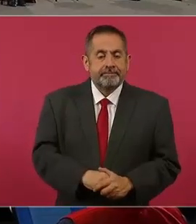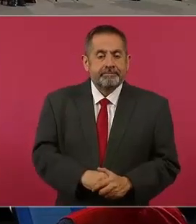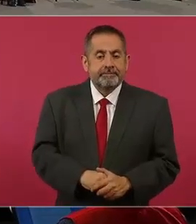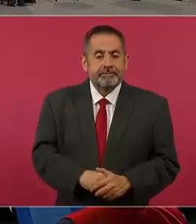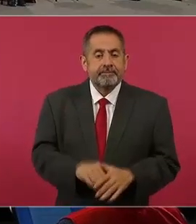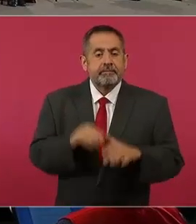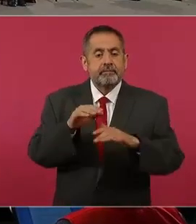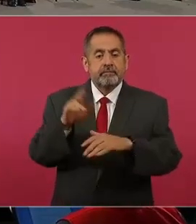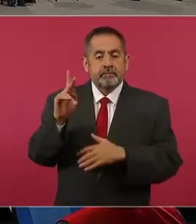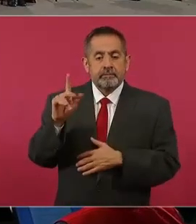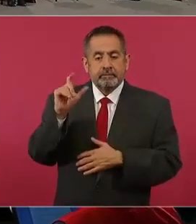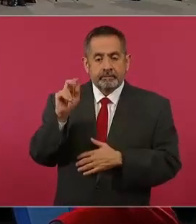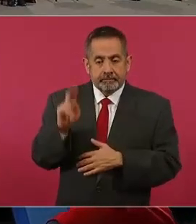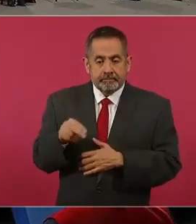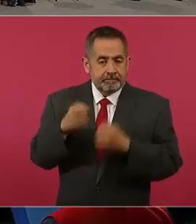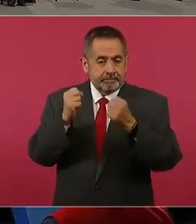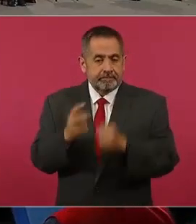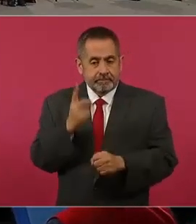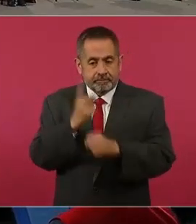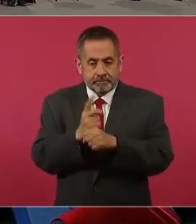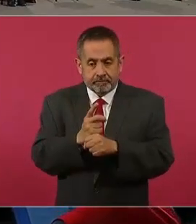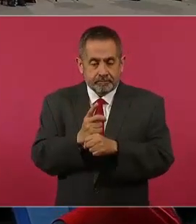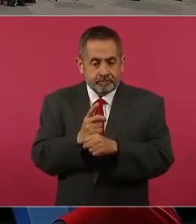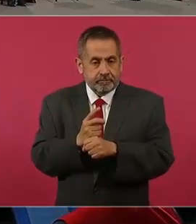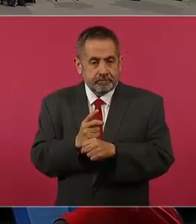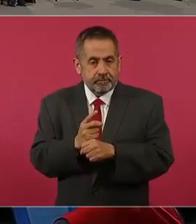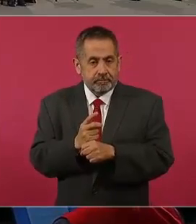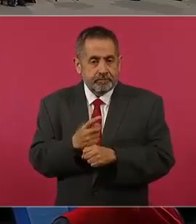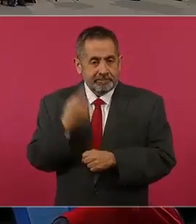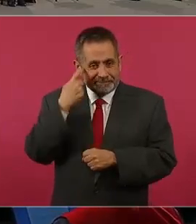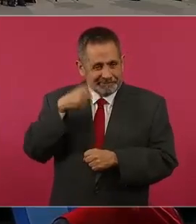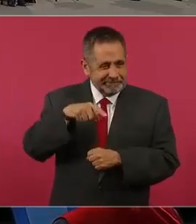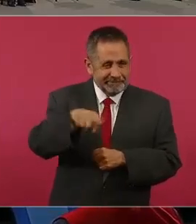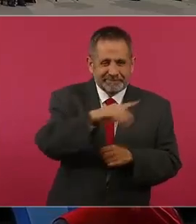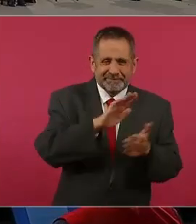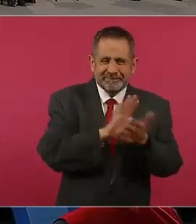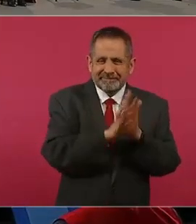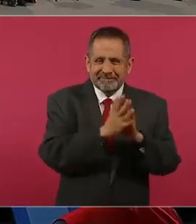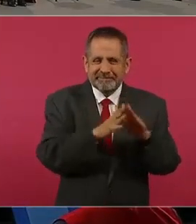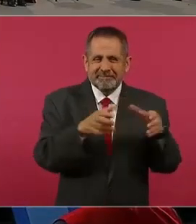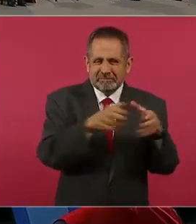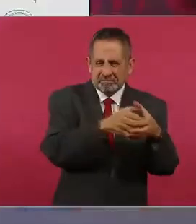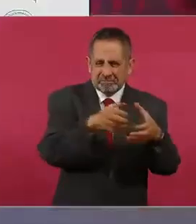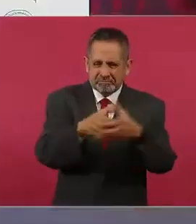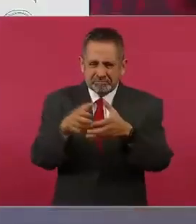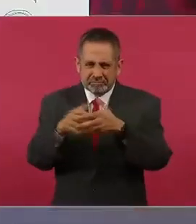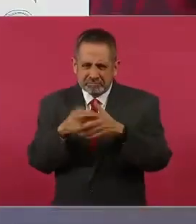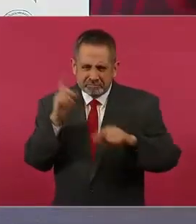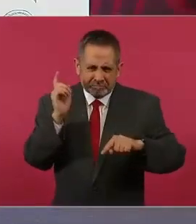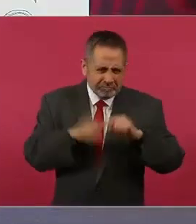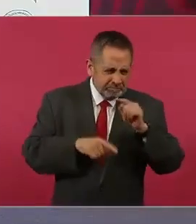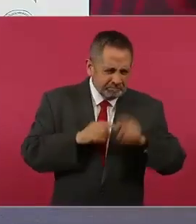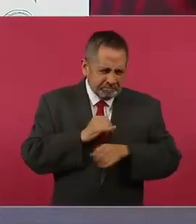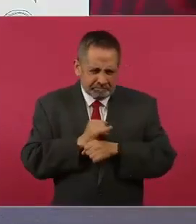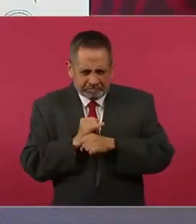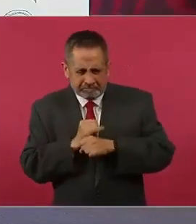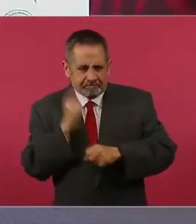a la estrategia de seguridad pública, en cuanto a afectación de bandas delictivas, con el apoyo de inteligencia,